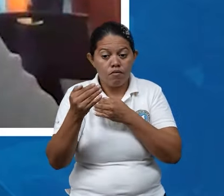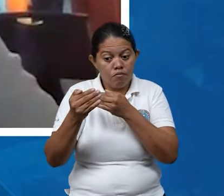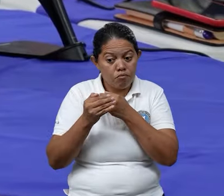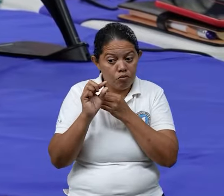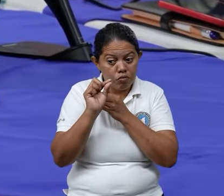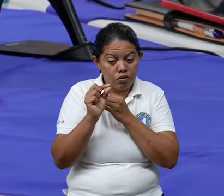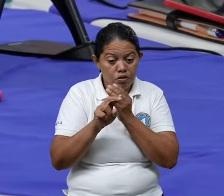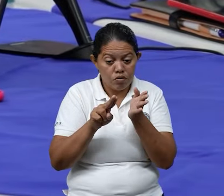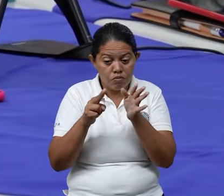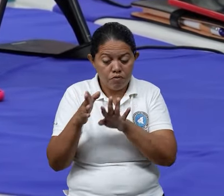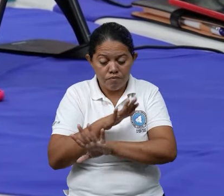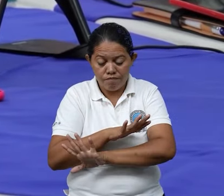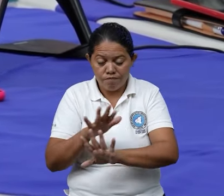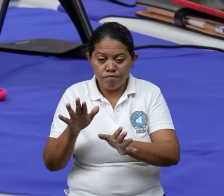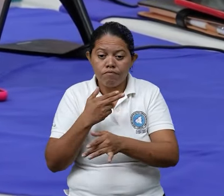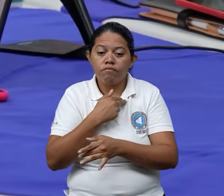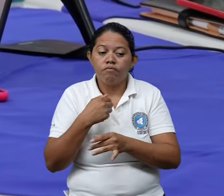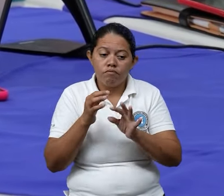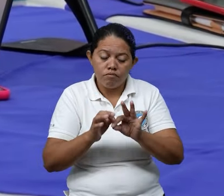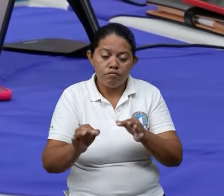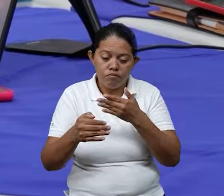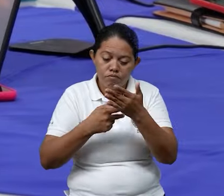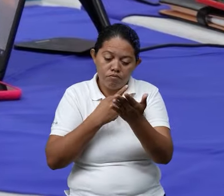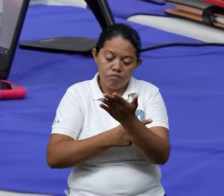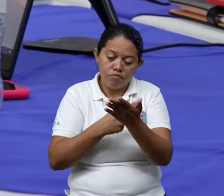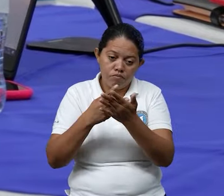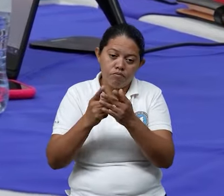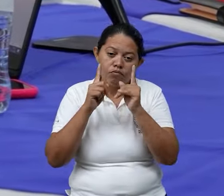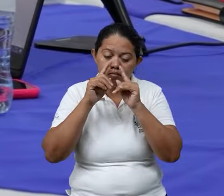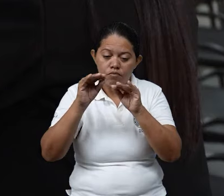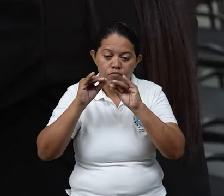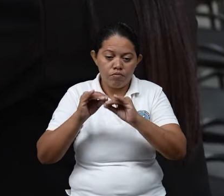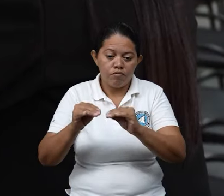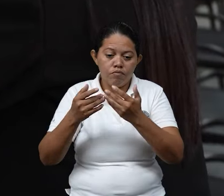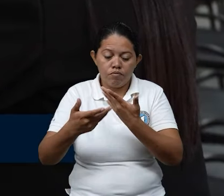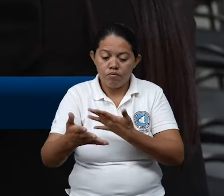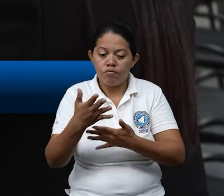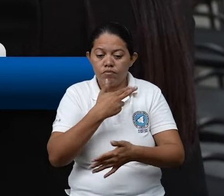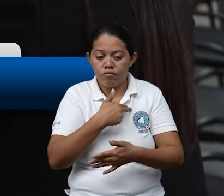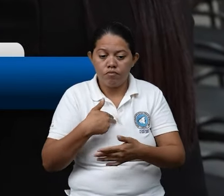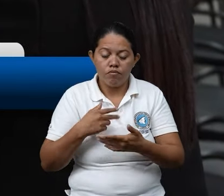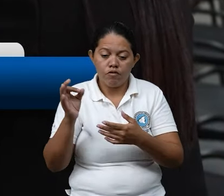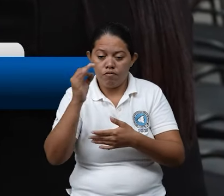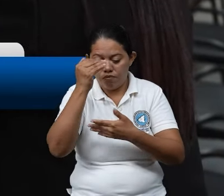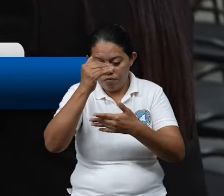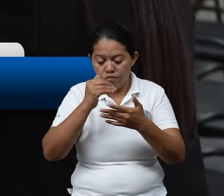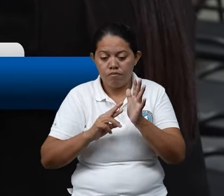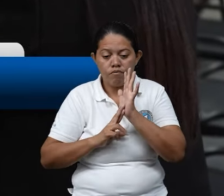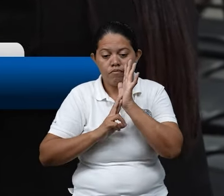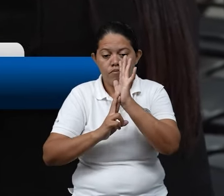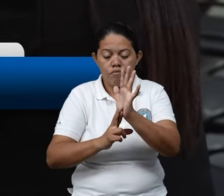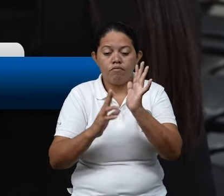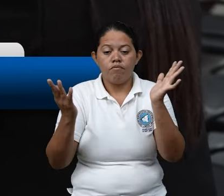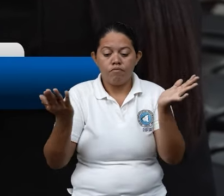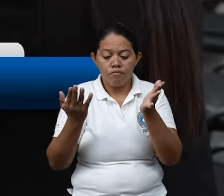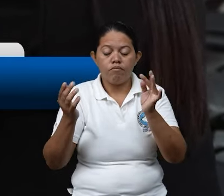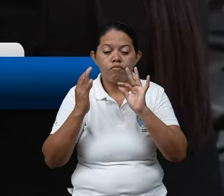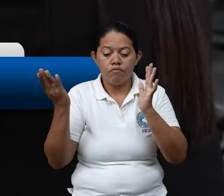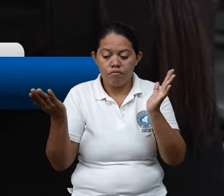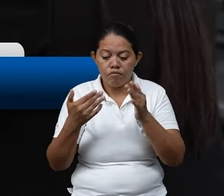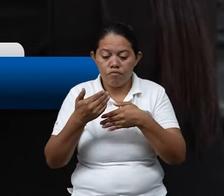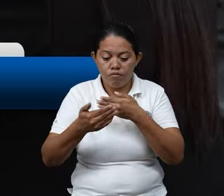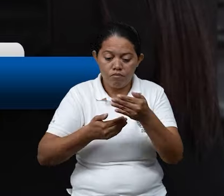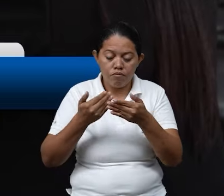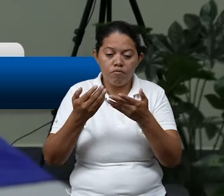poco hasta noviembre. El plan contempla periodos de preparación pero también acciones de respuesta y atención